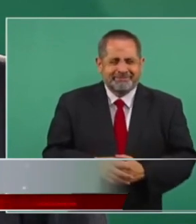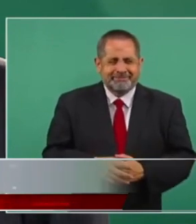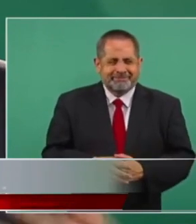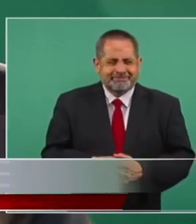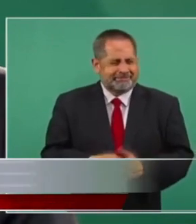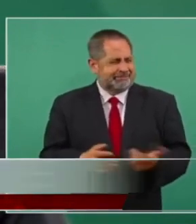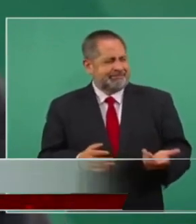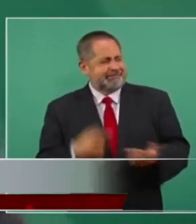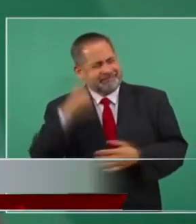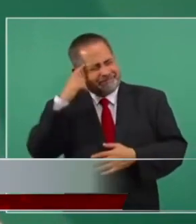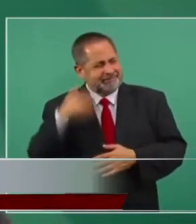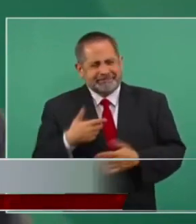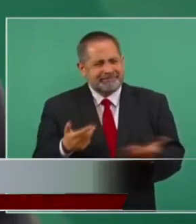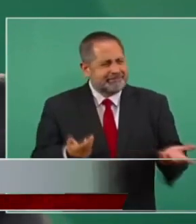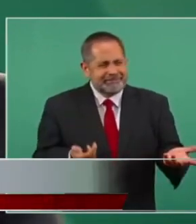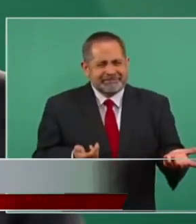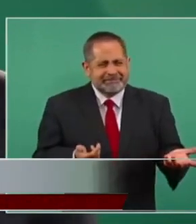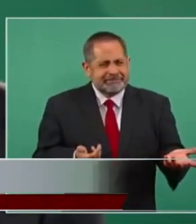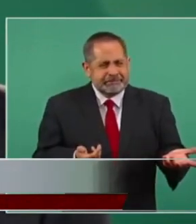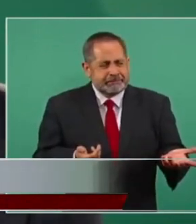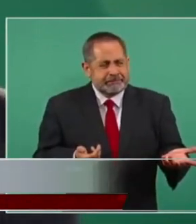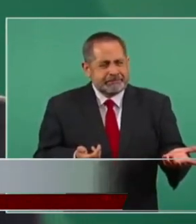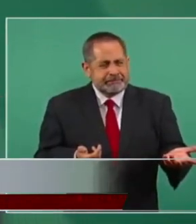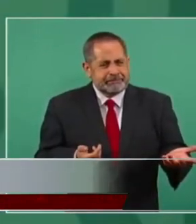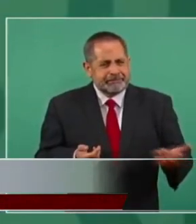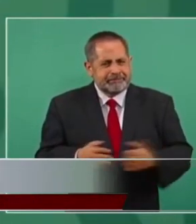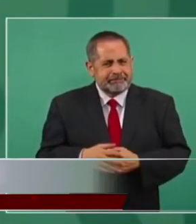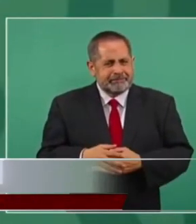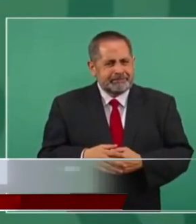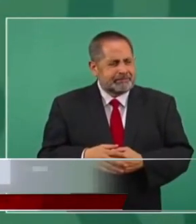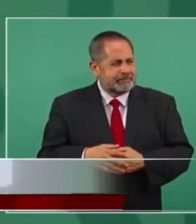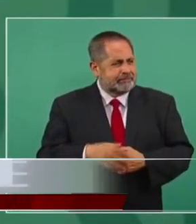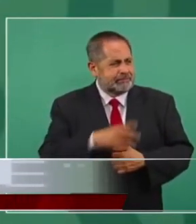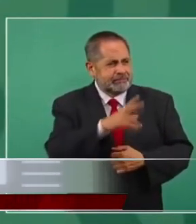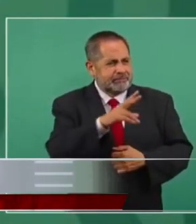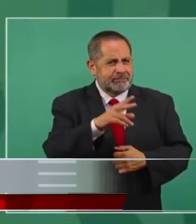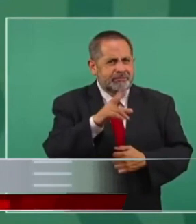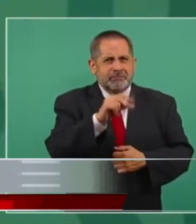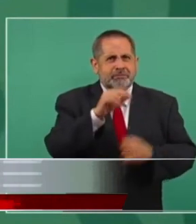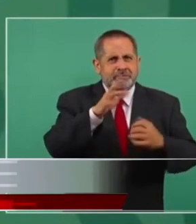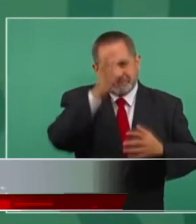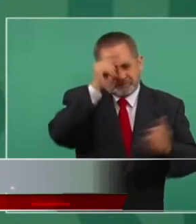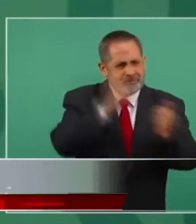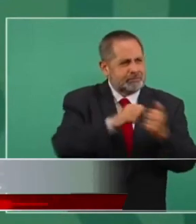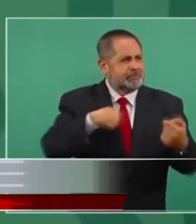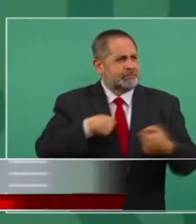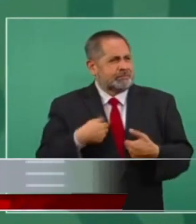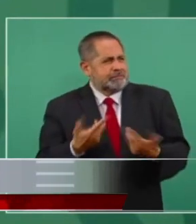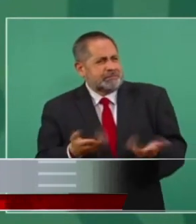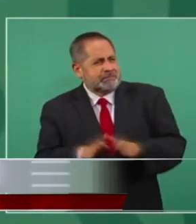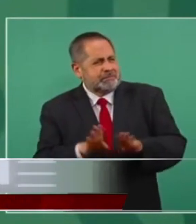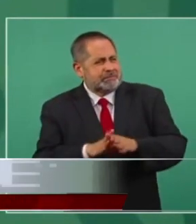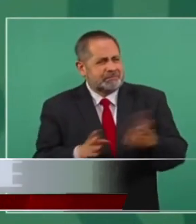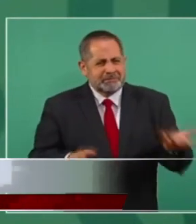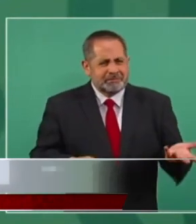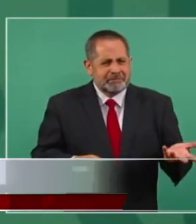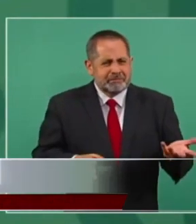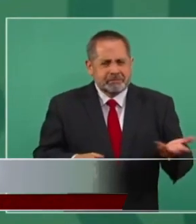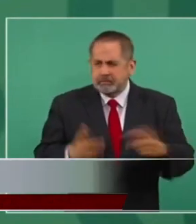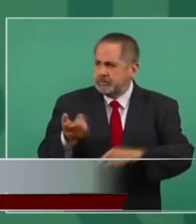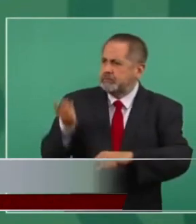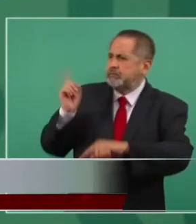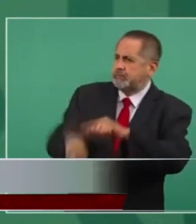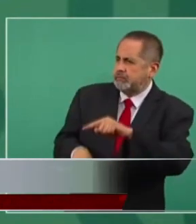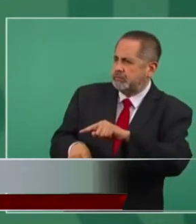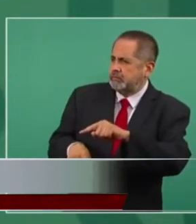entonces ¿cómo es que no están de acuerdo conmigo? ¿y cómo es que me quieren quitar?